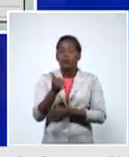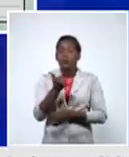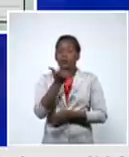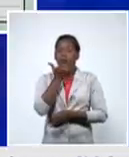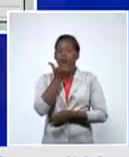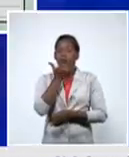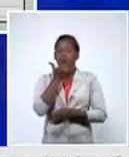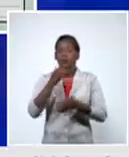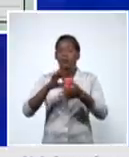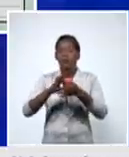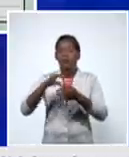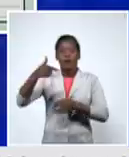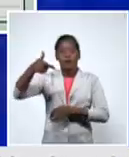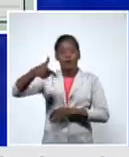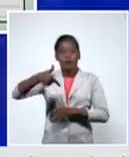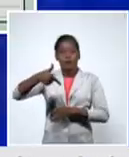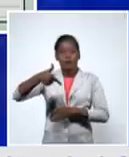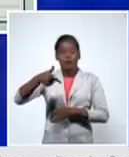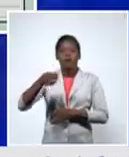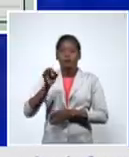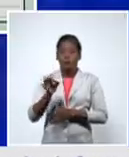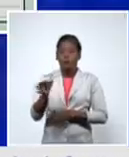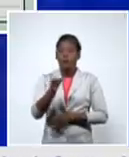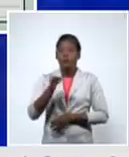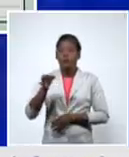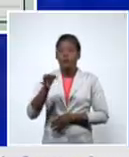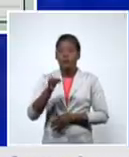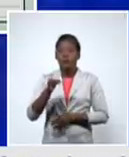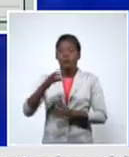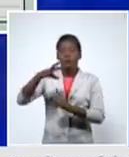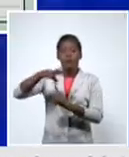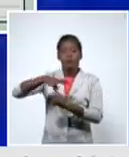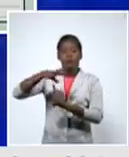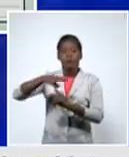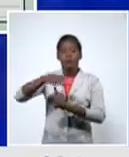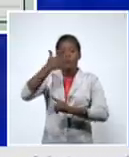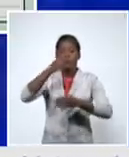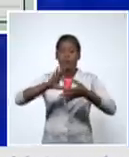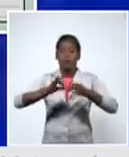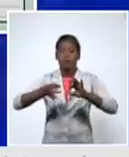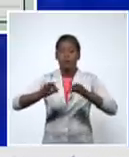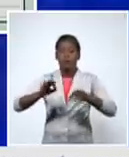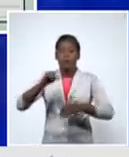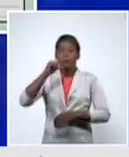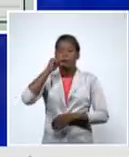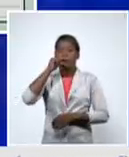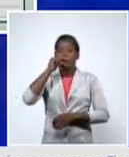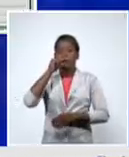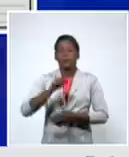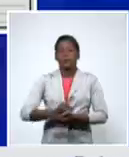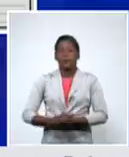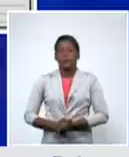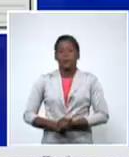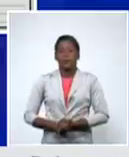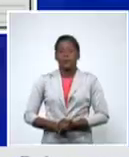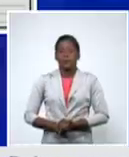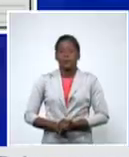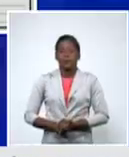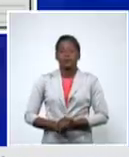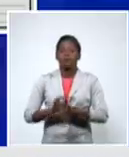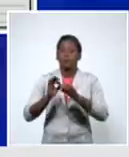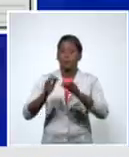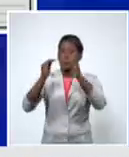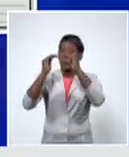Guanajay San Cristóbal Artemisa y Bauta y finalmente en el orden de